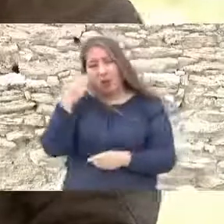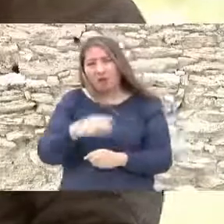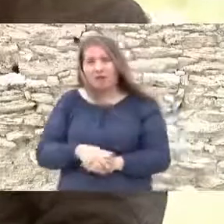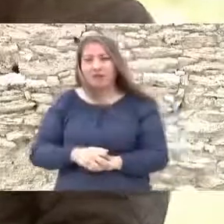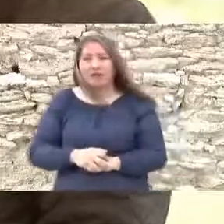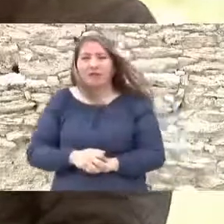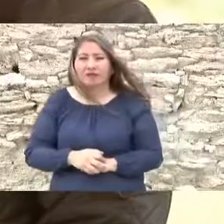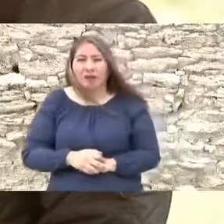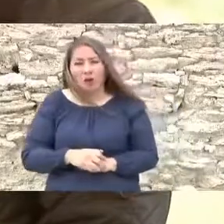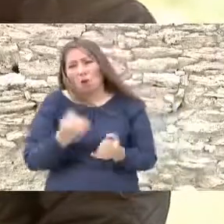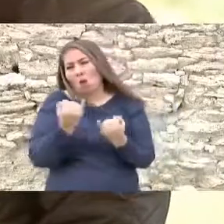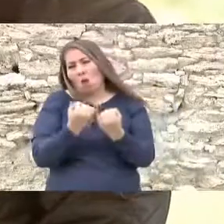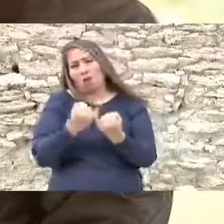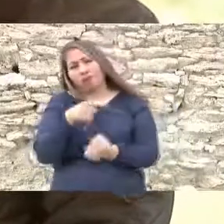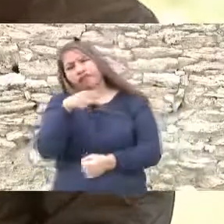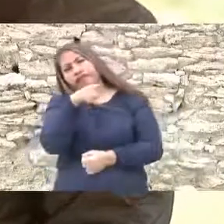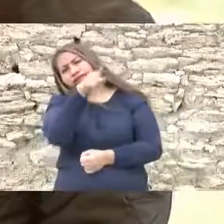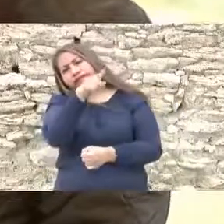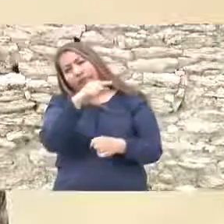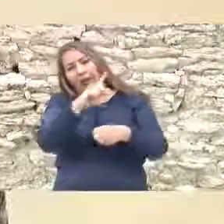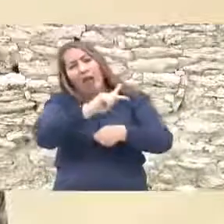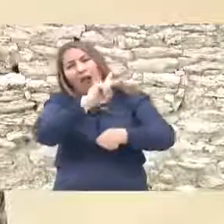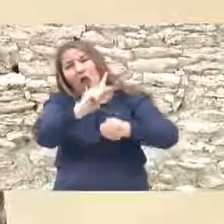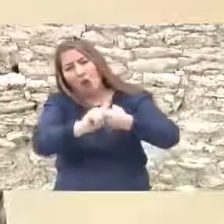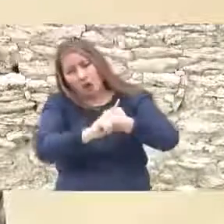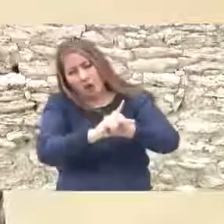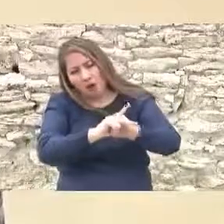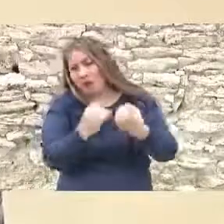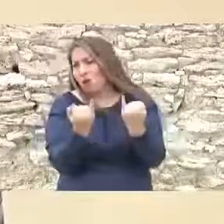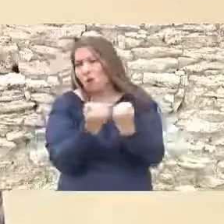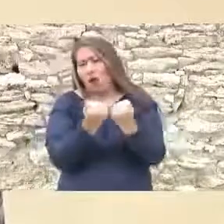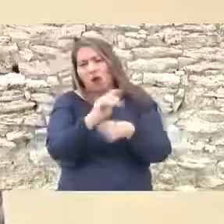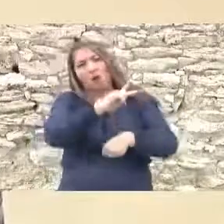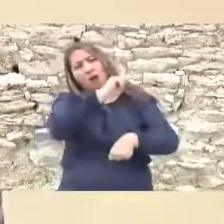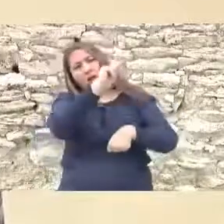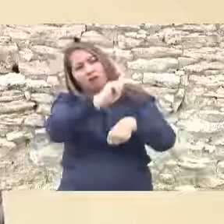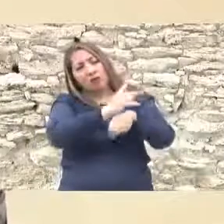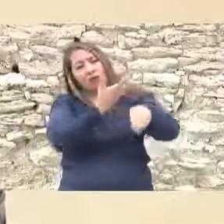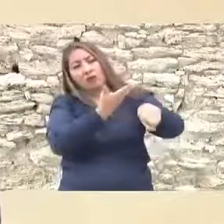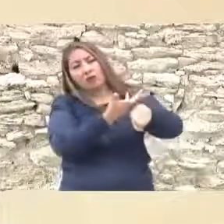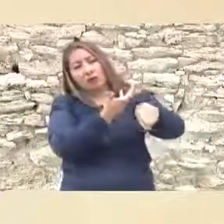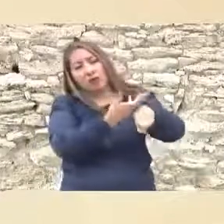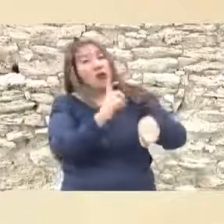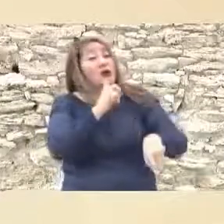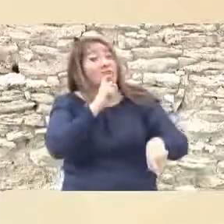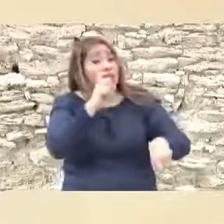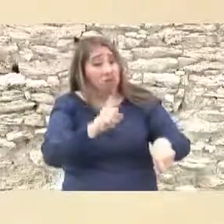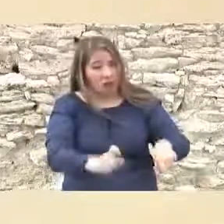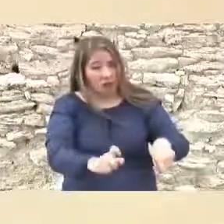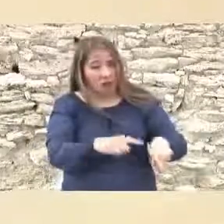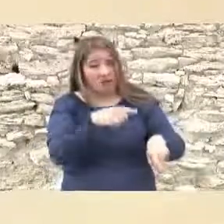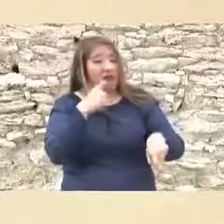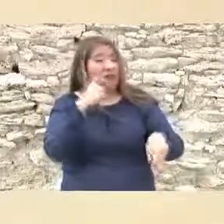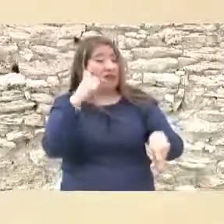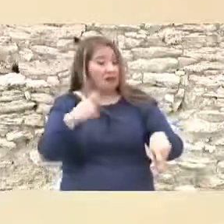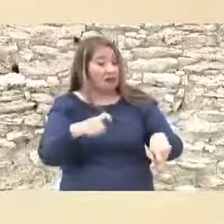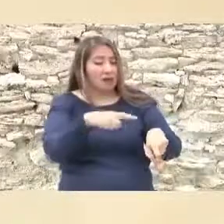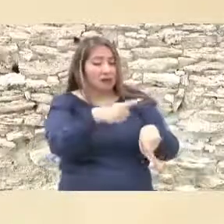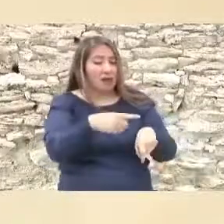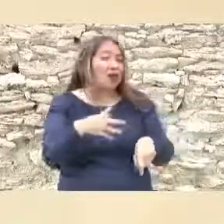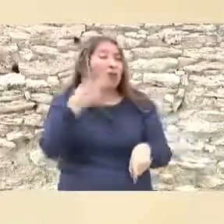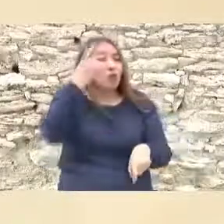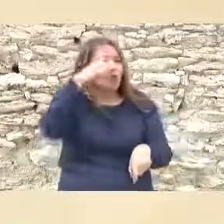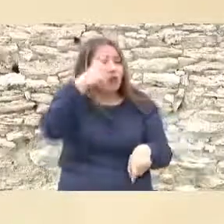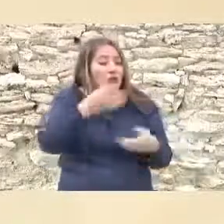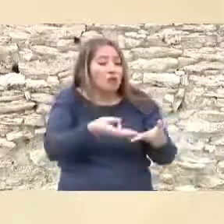anglosajón al estilo americano en Texas el que tiene la propiedad de